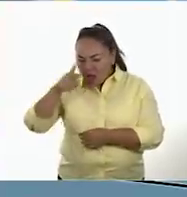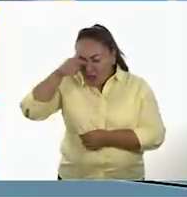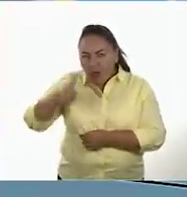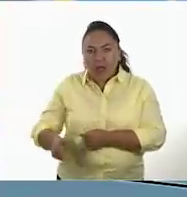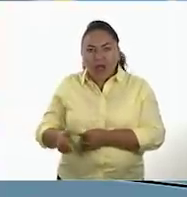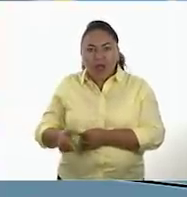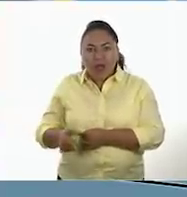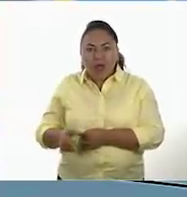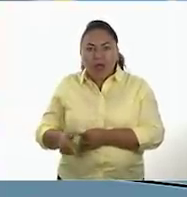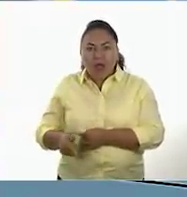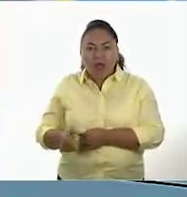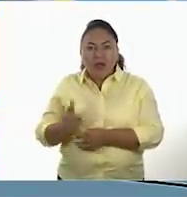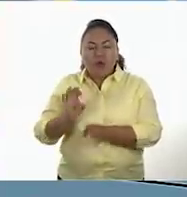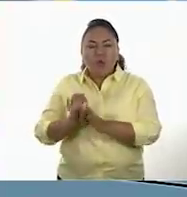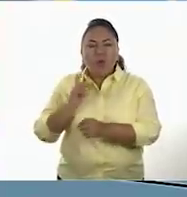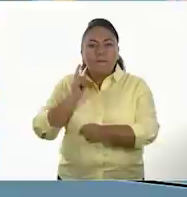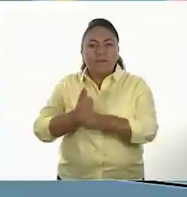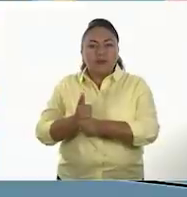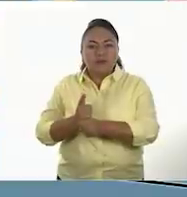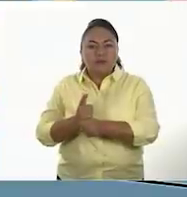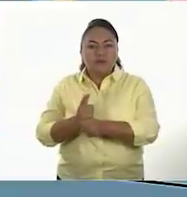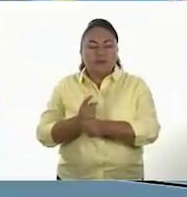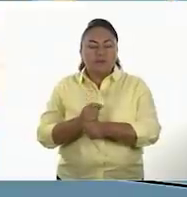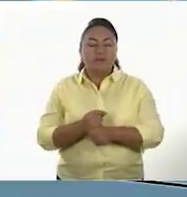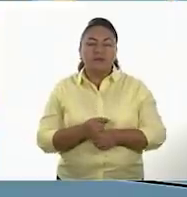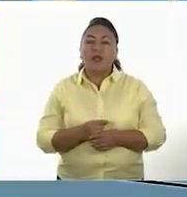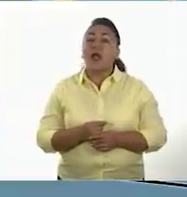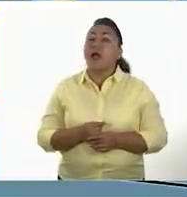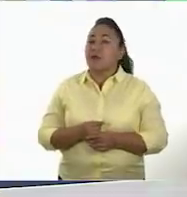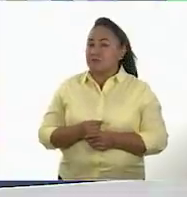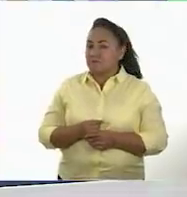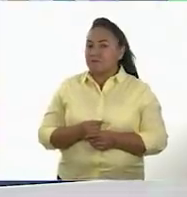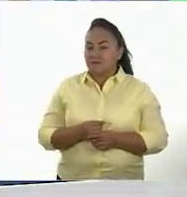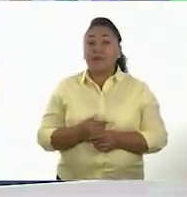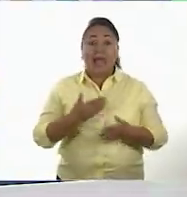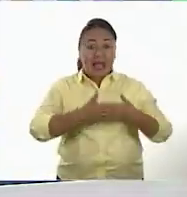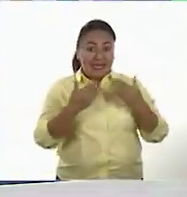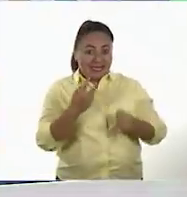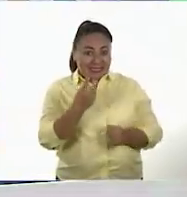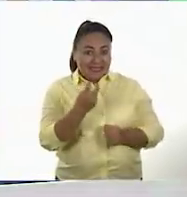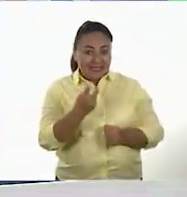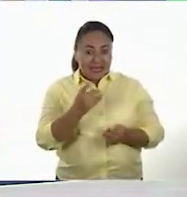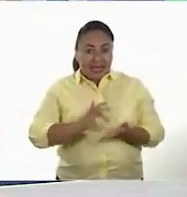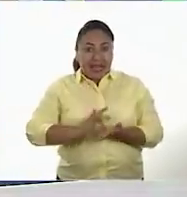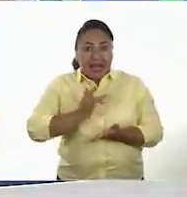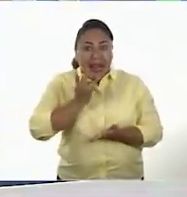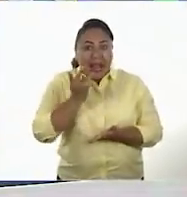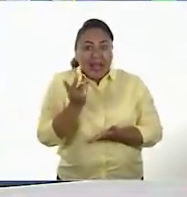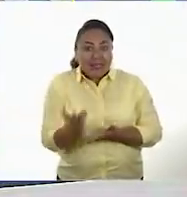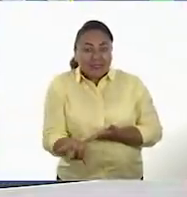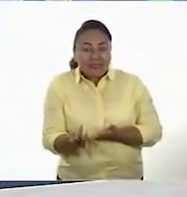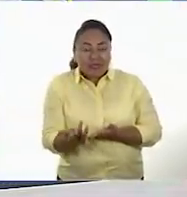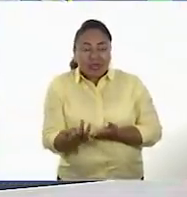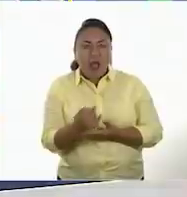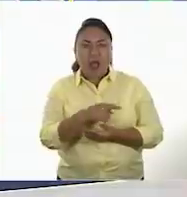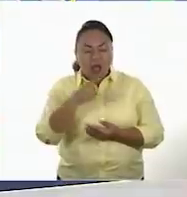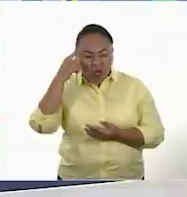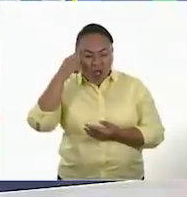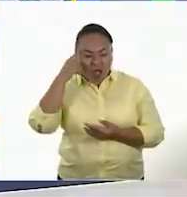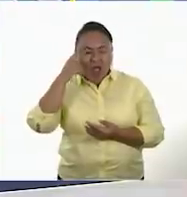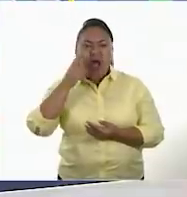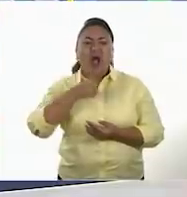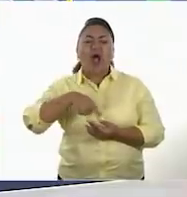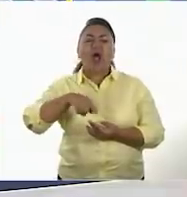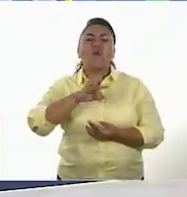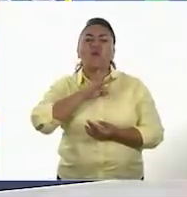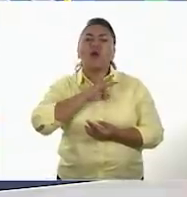Ok. Ok. Ajá. Perfecto. Muy bien. Gracias a todo este tipo de procesos, se pudo dar la sedentarización.